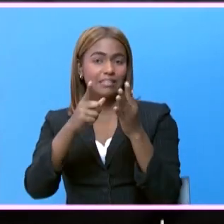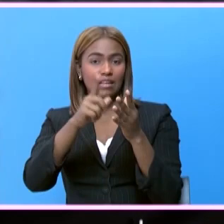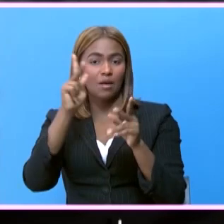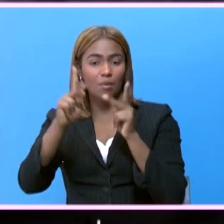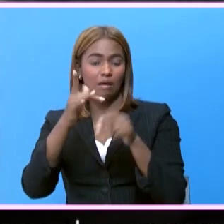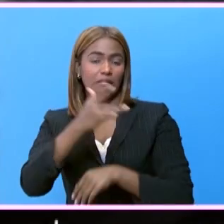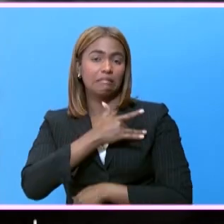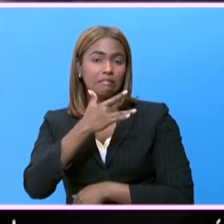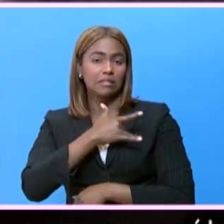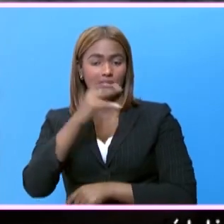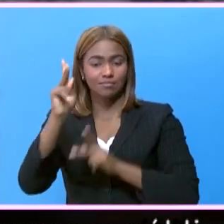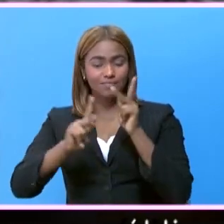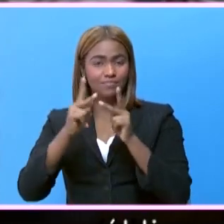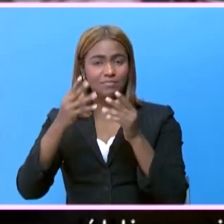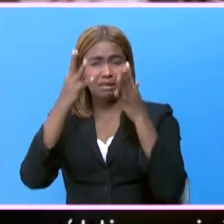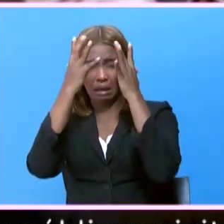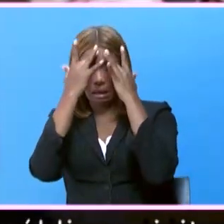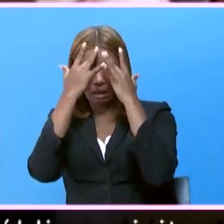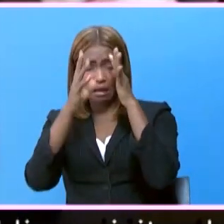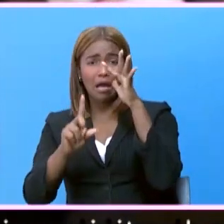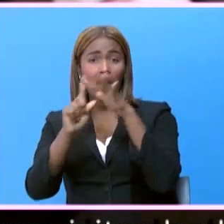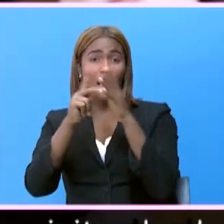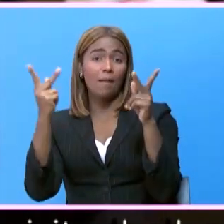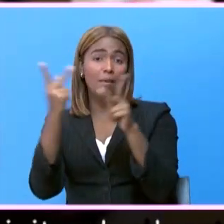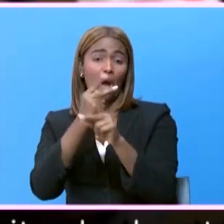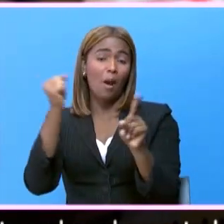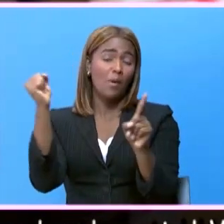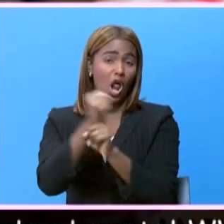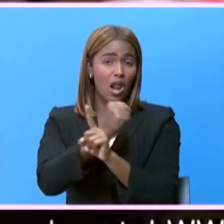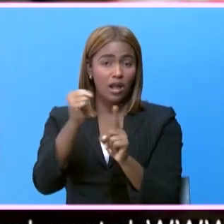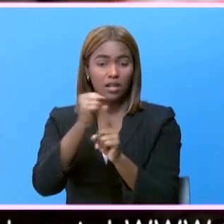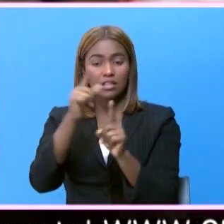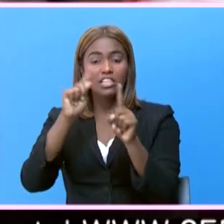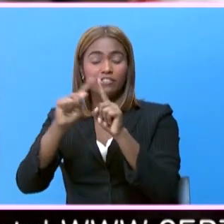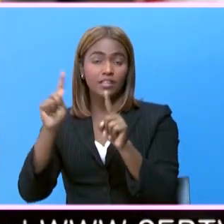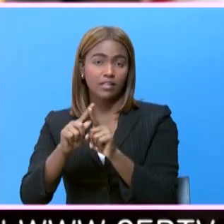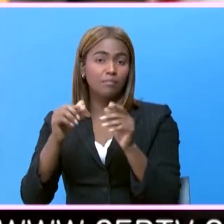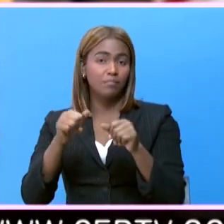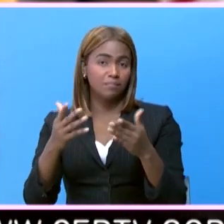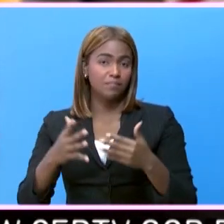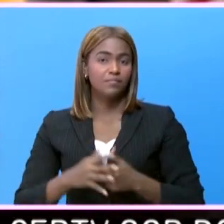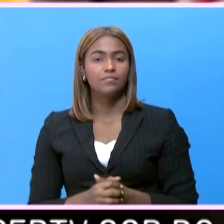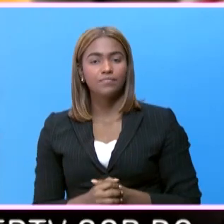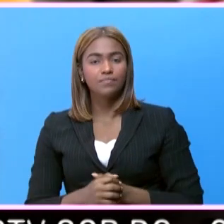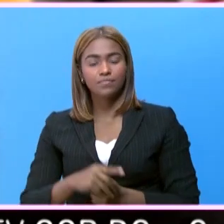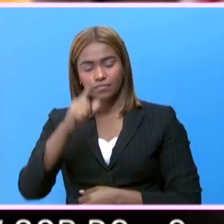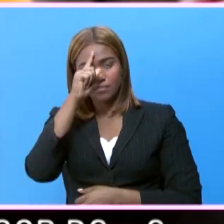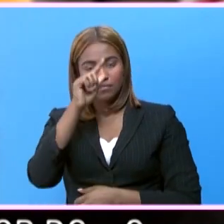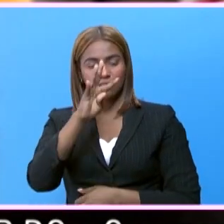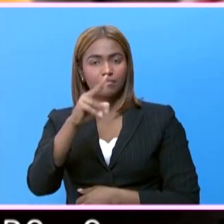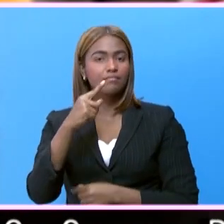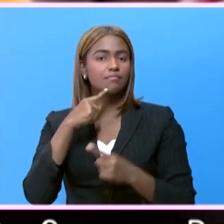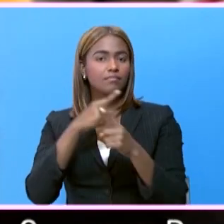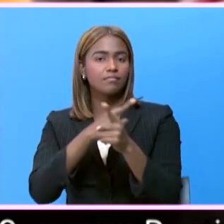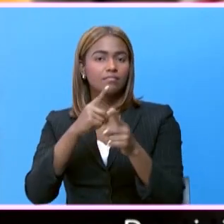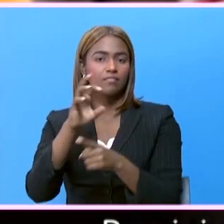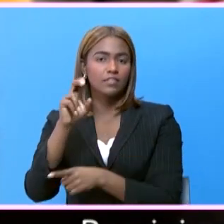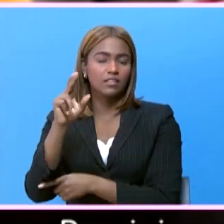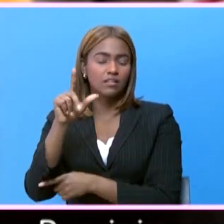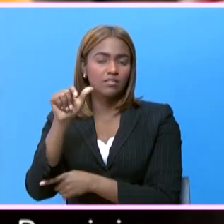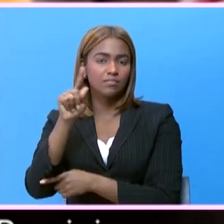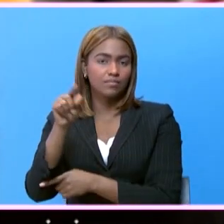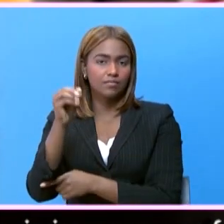externalización de las frustraciones en forma de violencia en sus diferentes formas. Para 4RD Noticias,